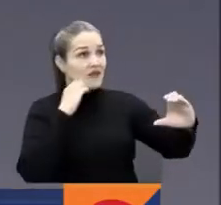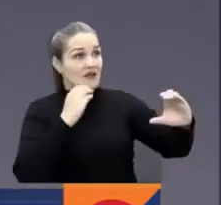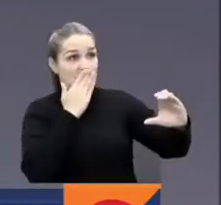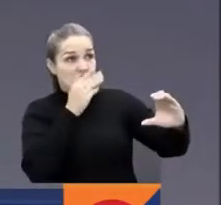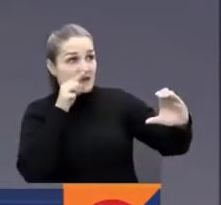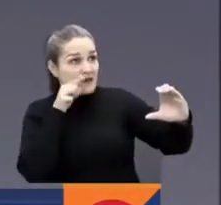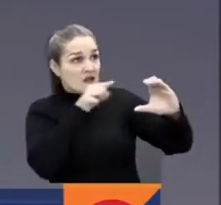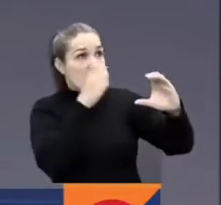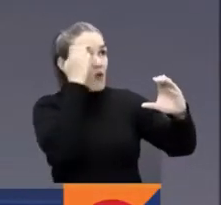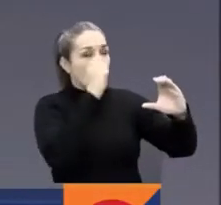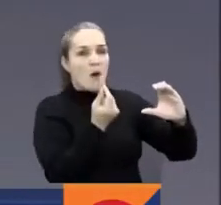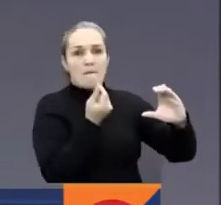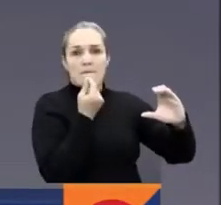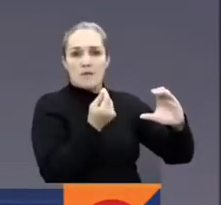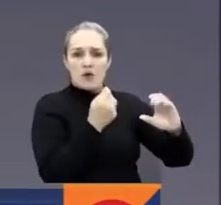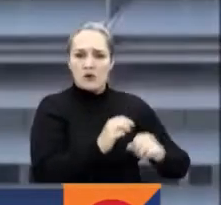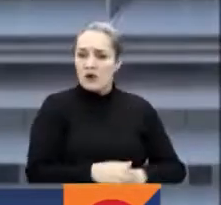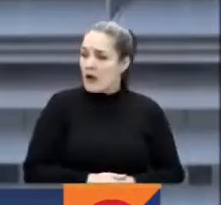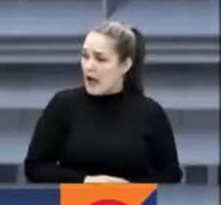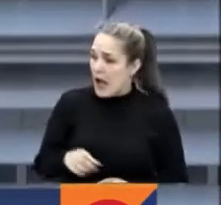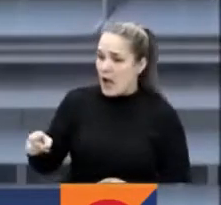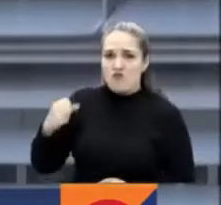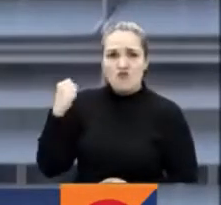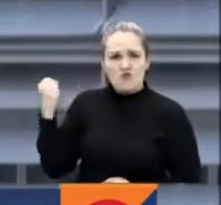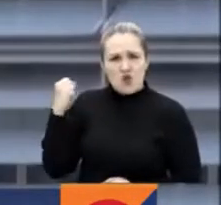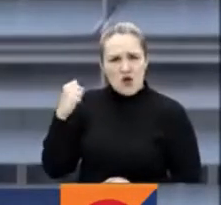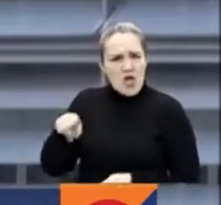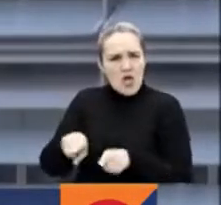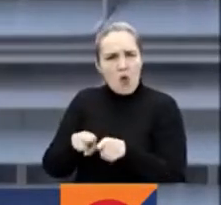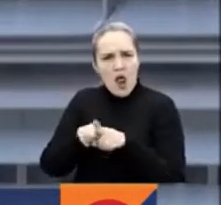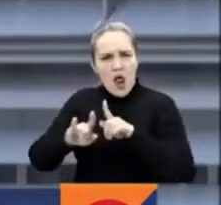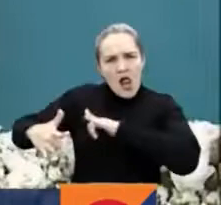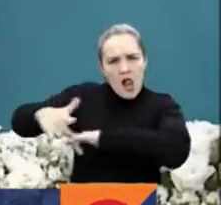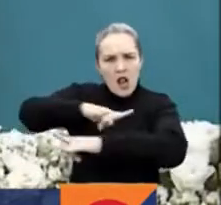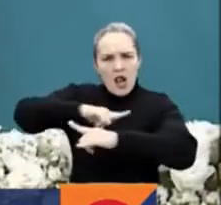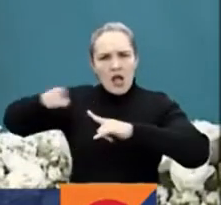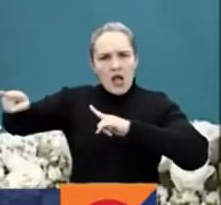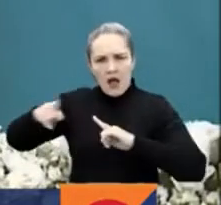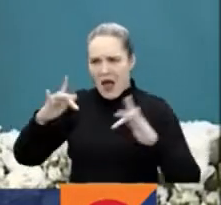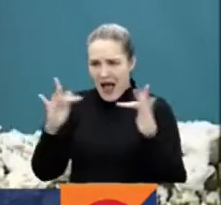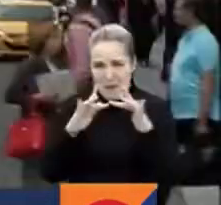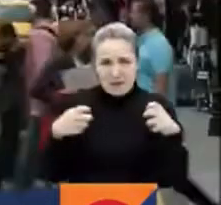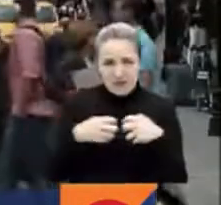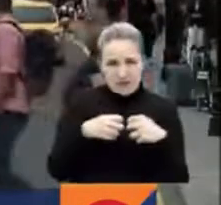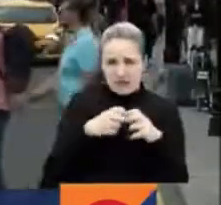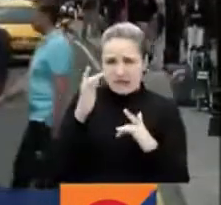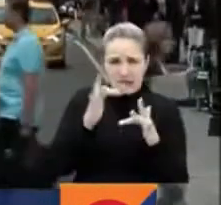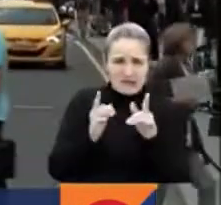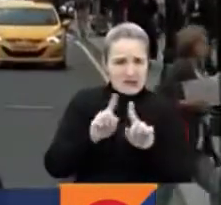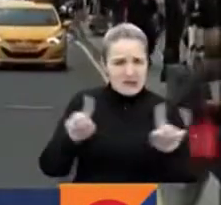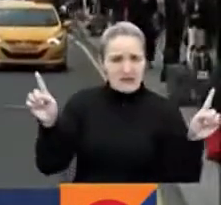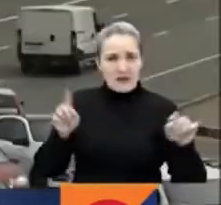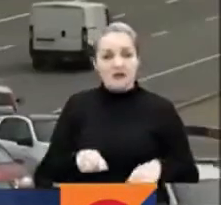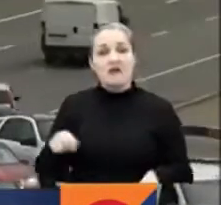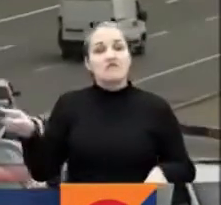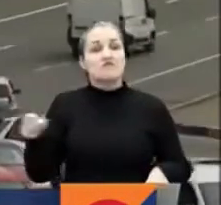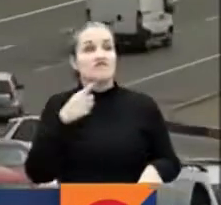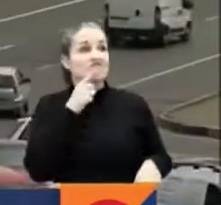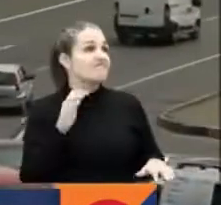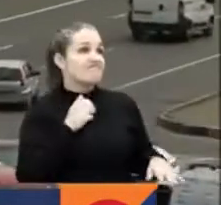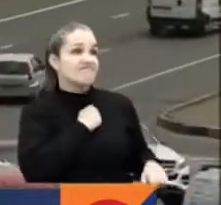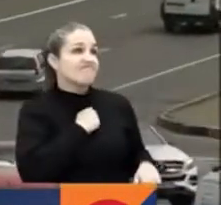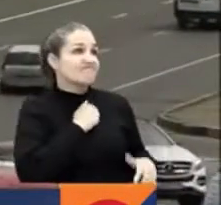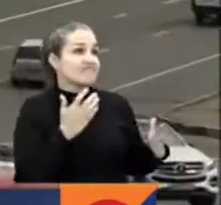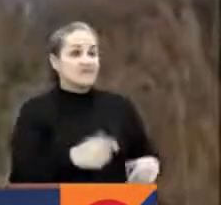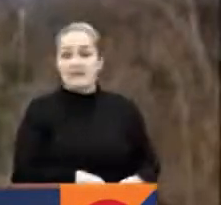Rusia está utilizando la energía como arma. Esta, en su respaldo a Kiev, busca también llevar a mínimo su demanda del combustible a Moscú